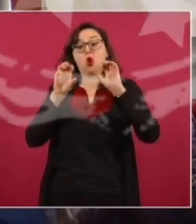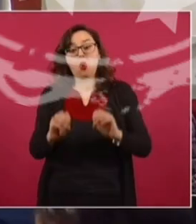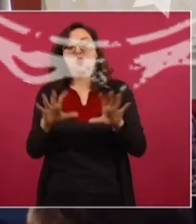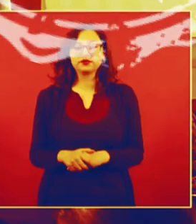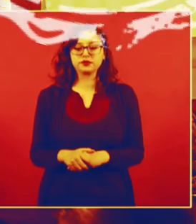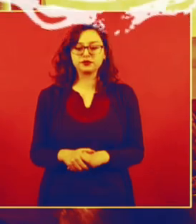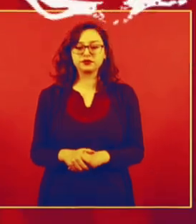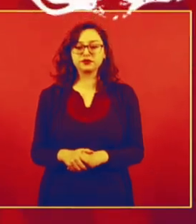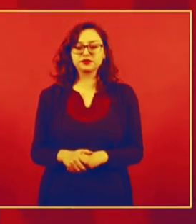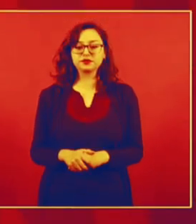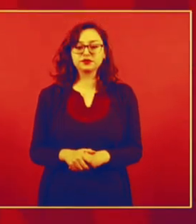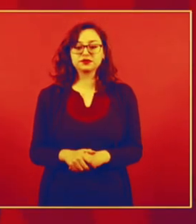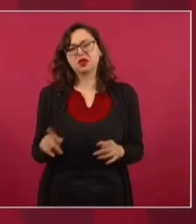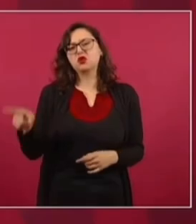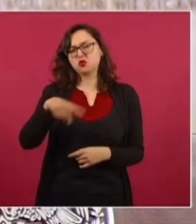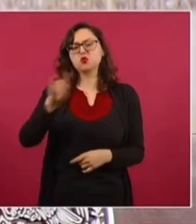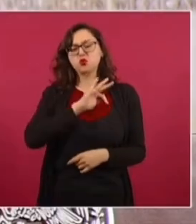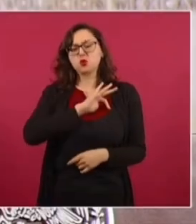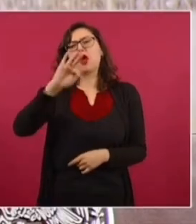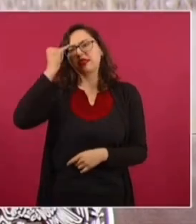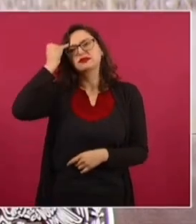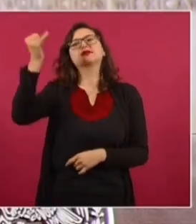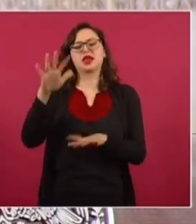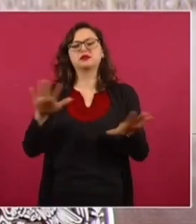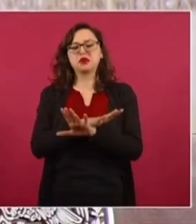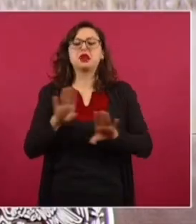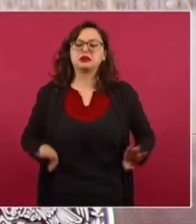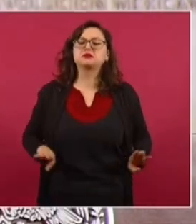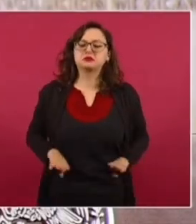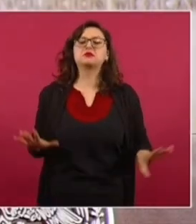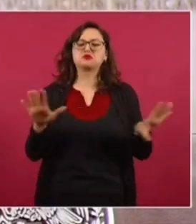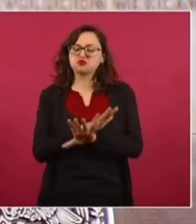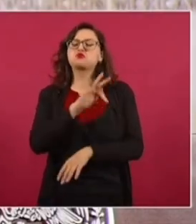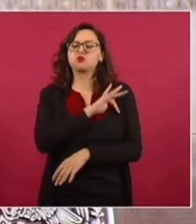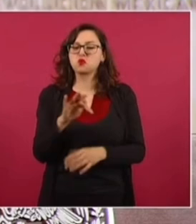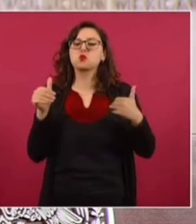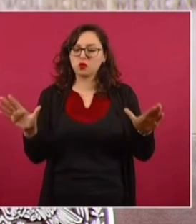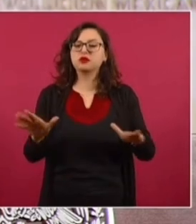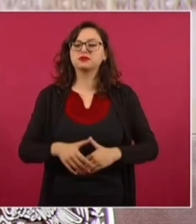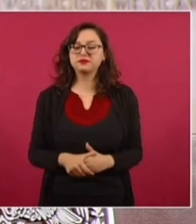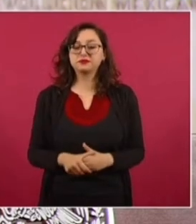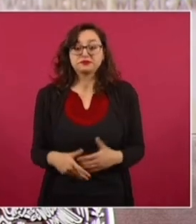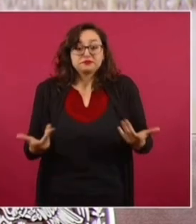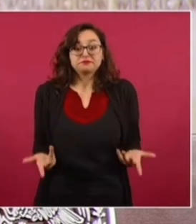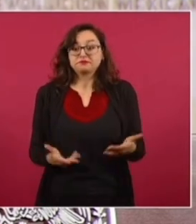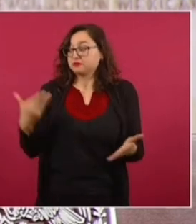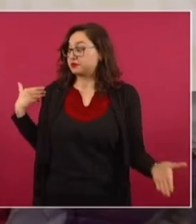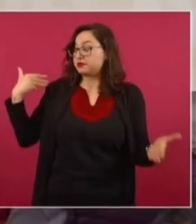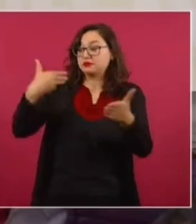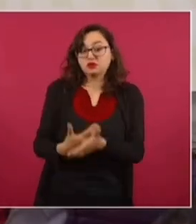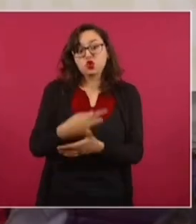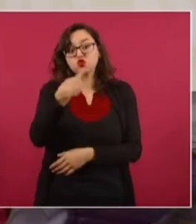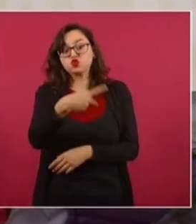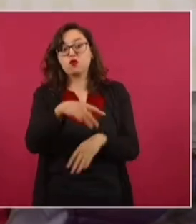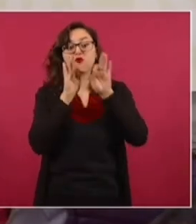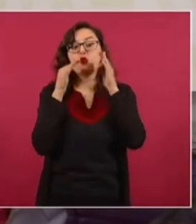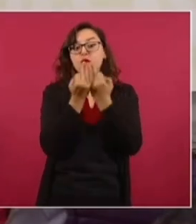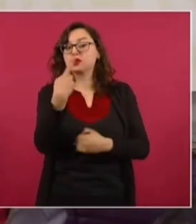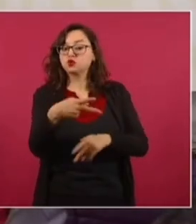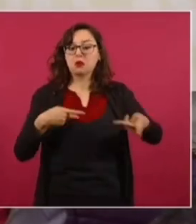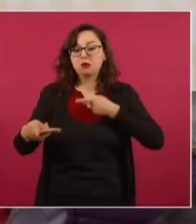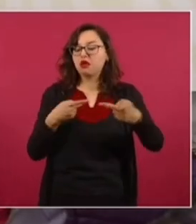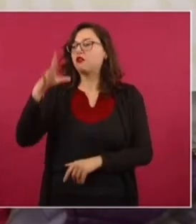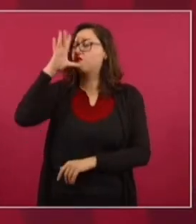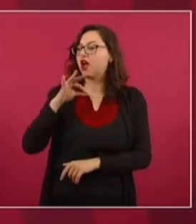Pues yo creo que pueden cambiar de actitud, porque la estrategia que han aplicado no les ha dado resultado.